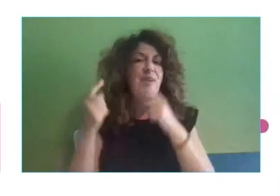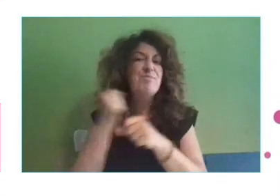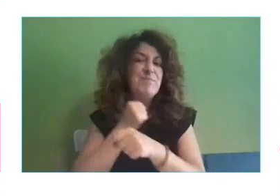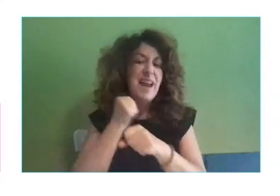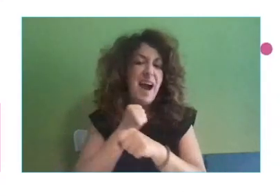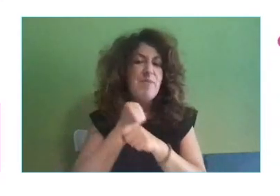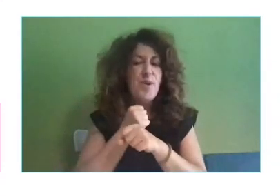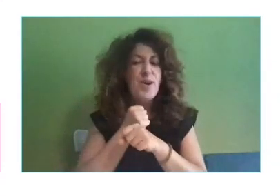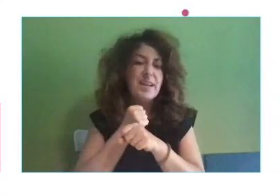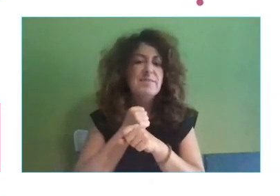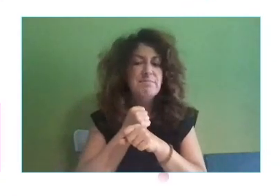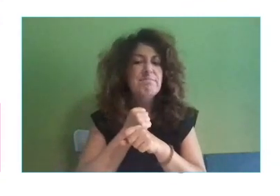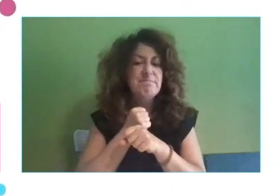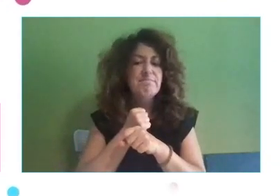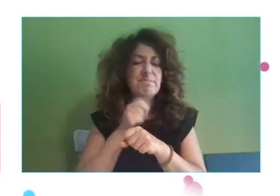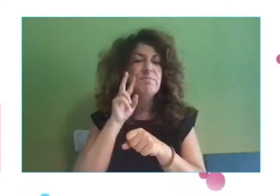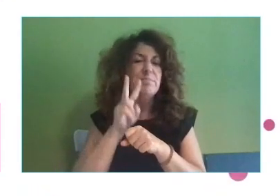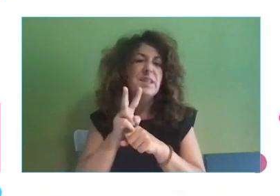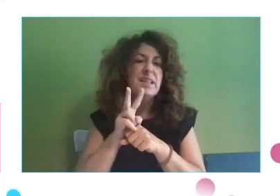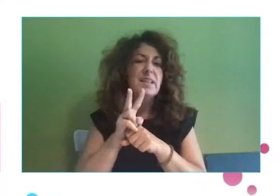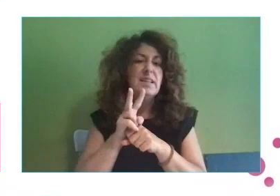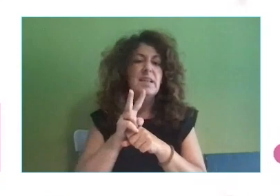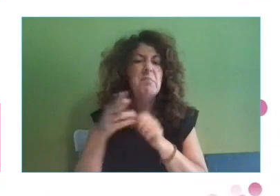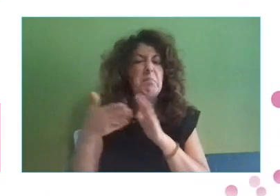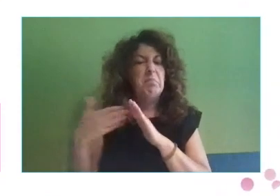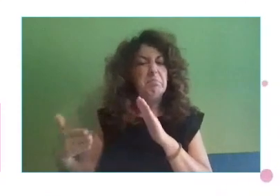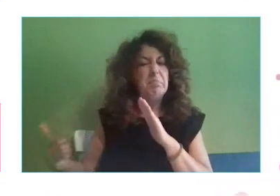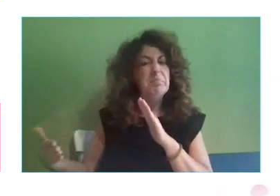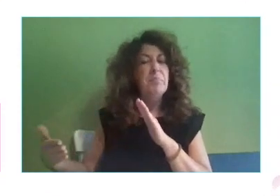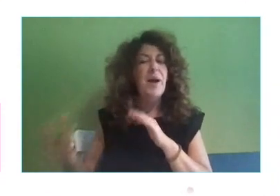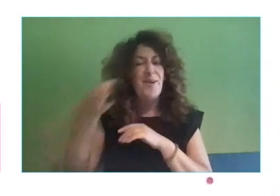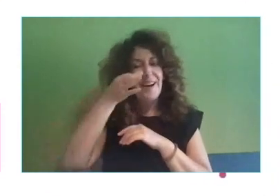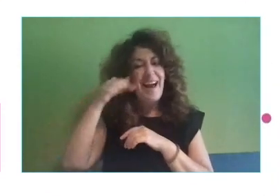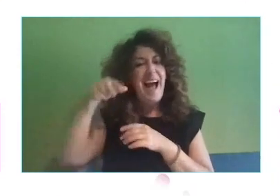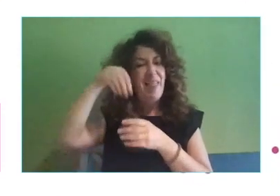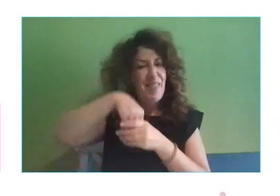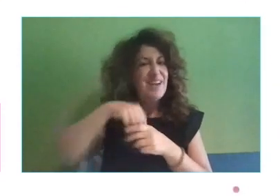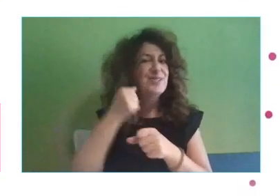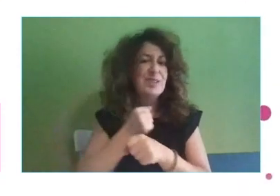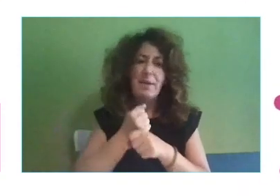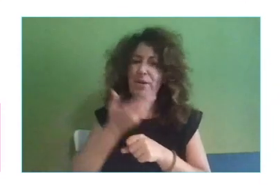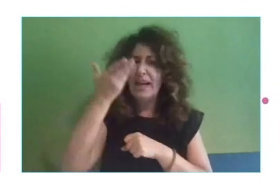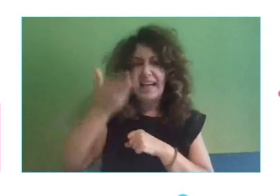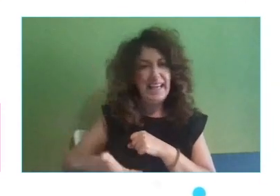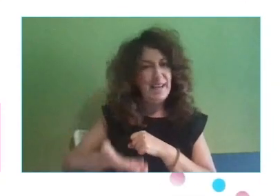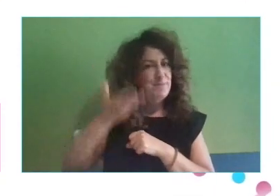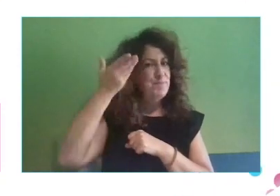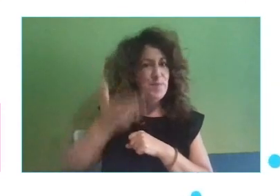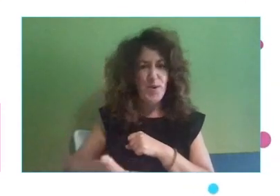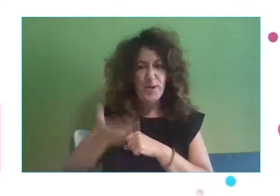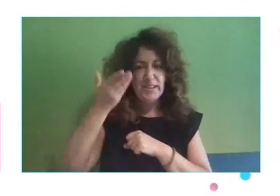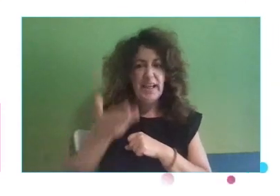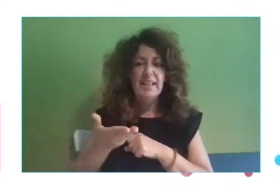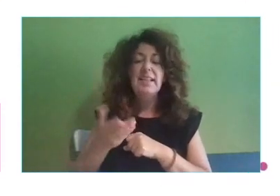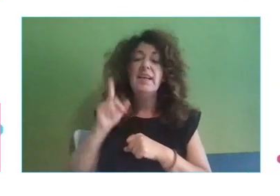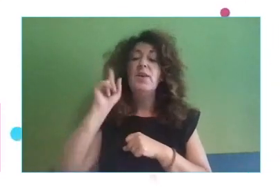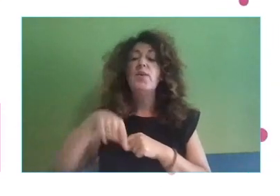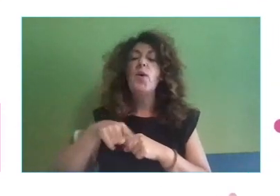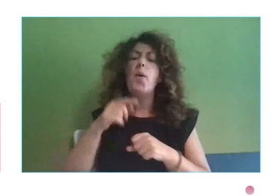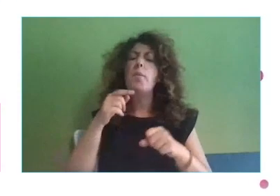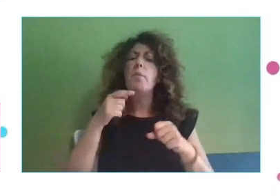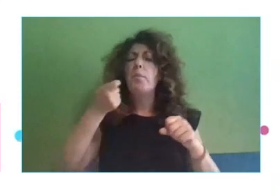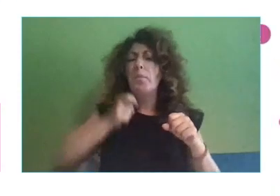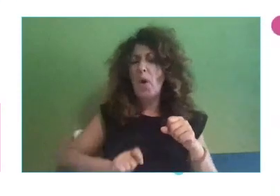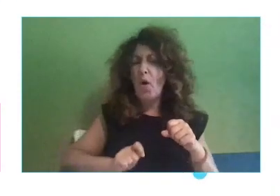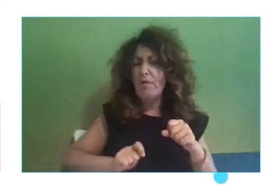del pasado quizá relativamente denostadas dentro del mercado laboral. Las nuevas y las viejas profesiones, esto también es otro temazo, pero interesante